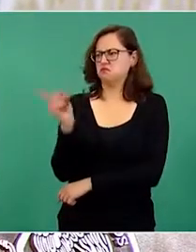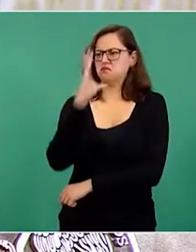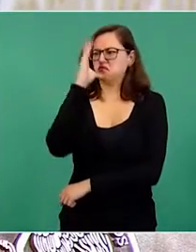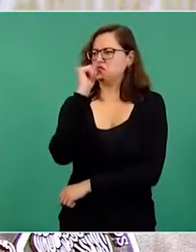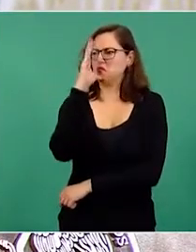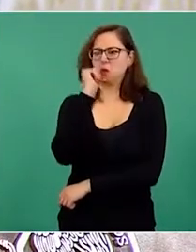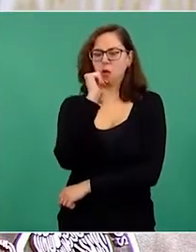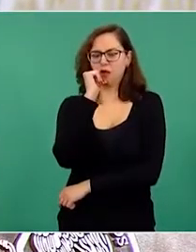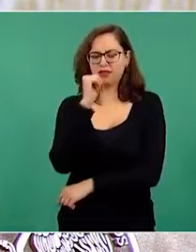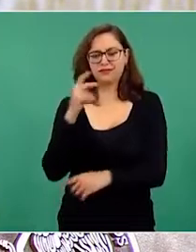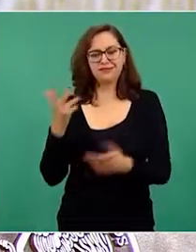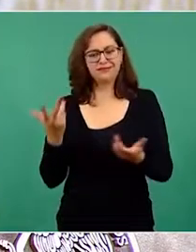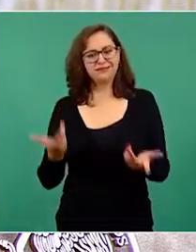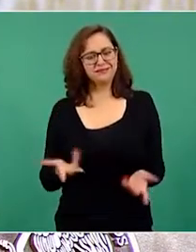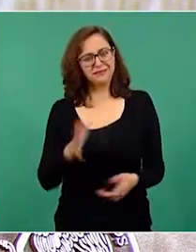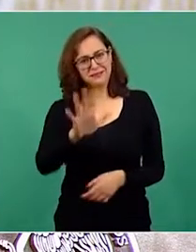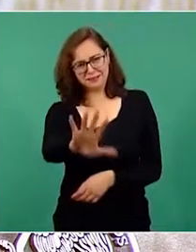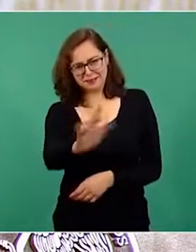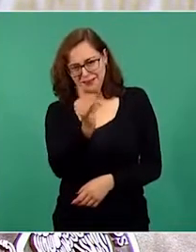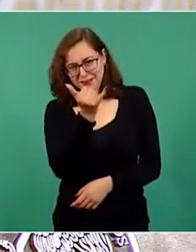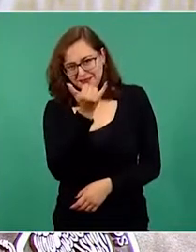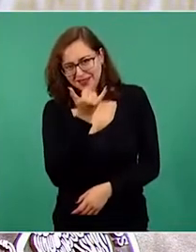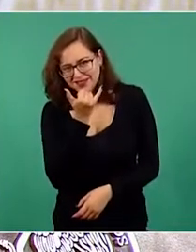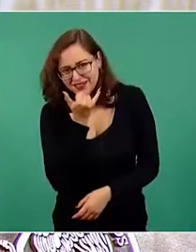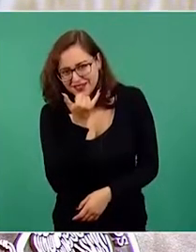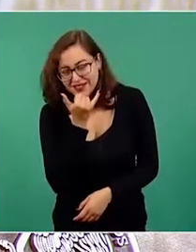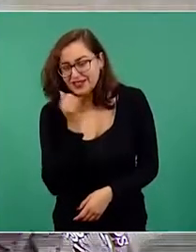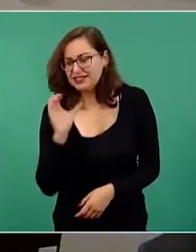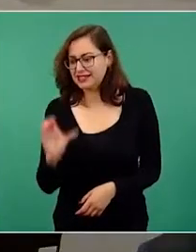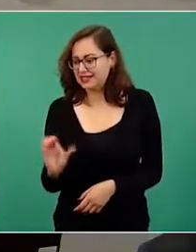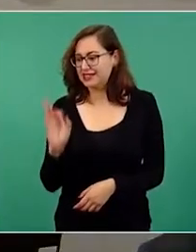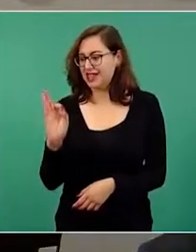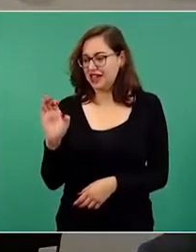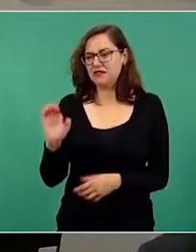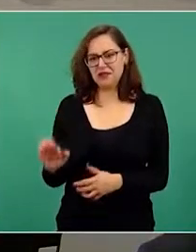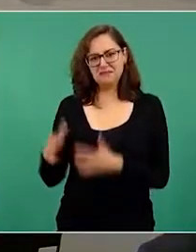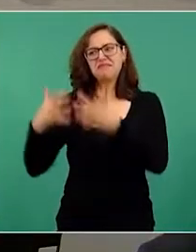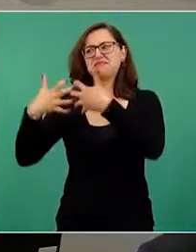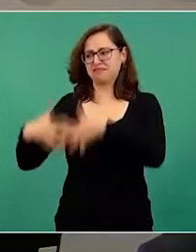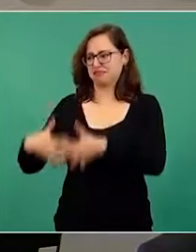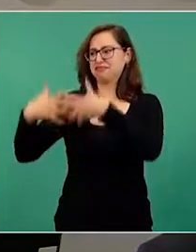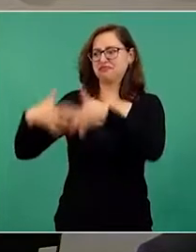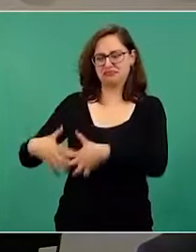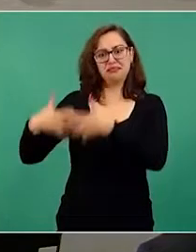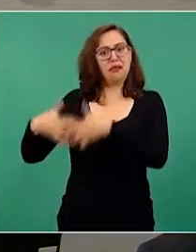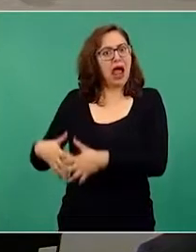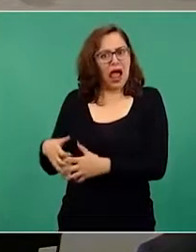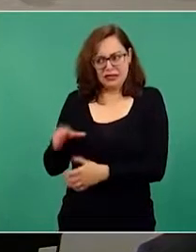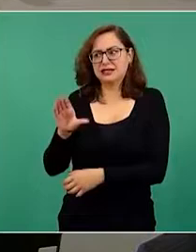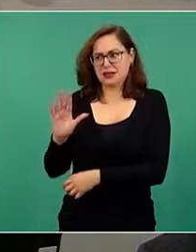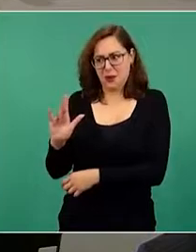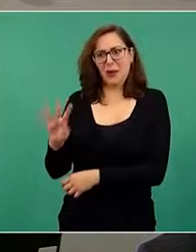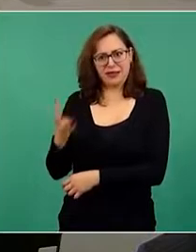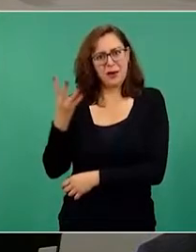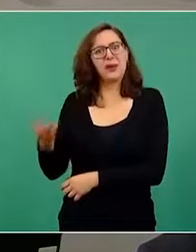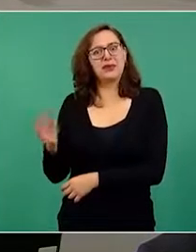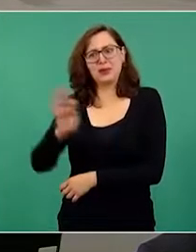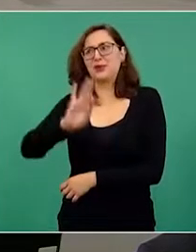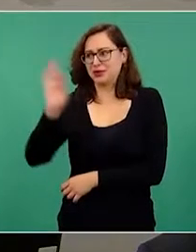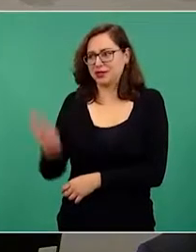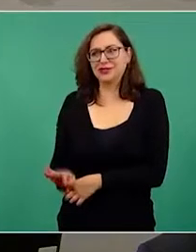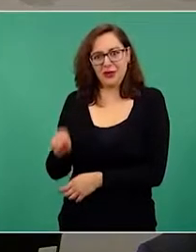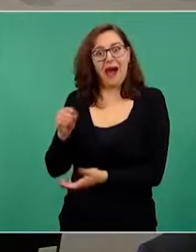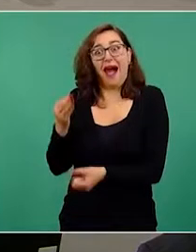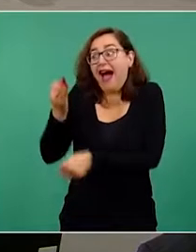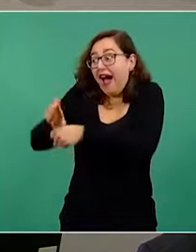Aclaramos que la capacidad actual de la Comisión Federal de Electricidad es justamente 54 por ciento de la electricidad